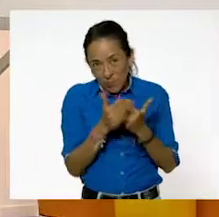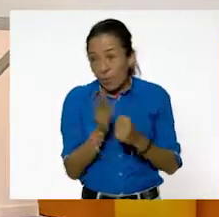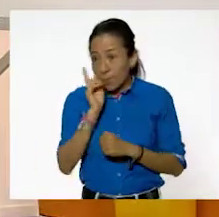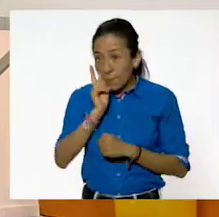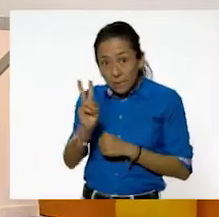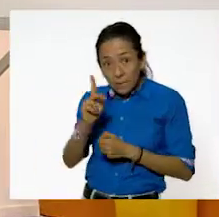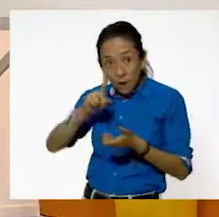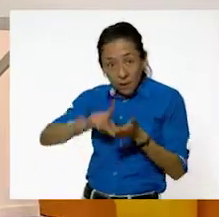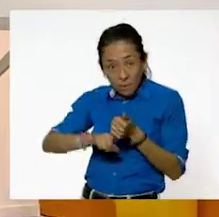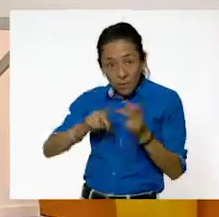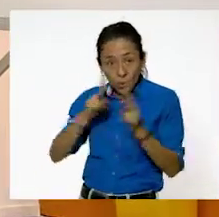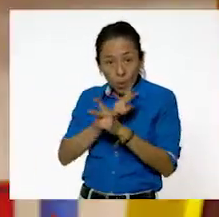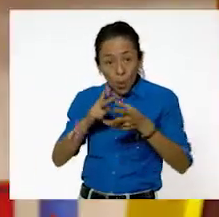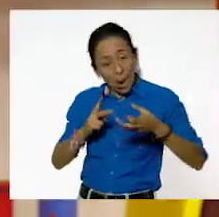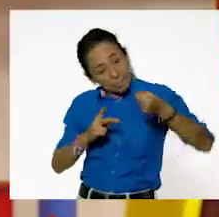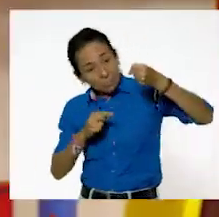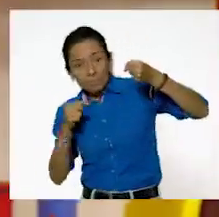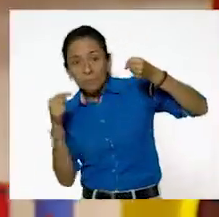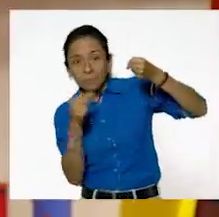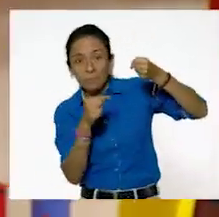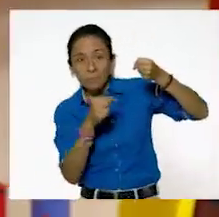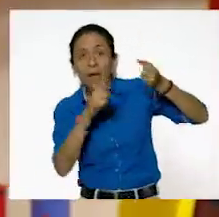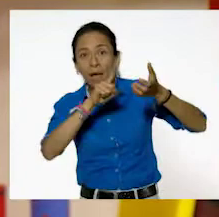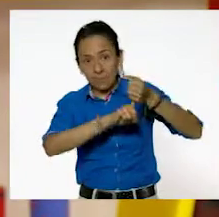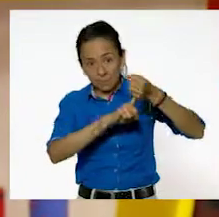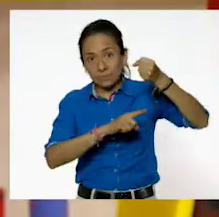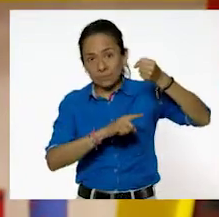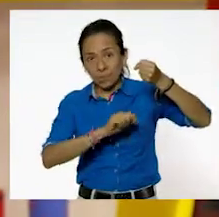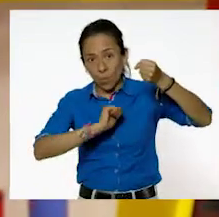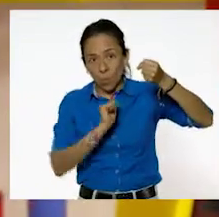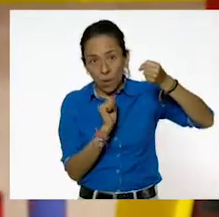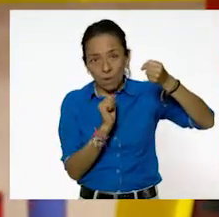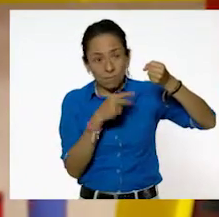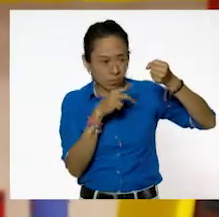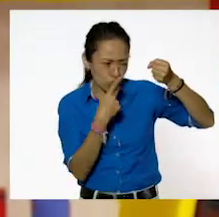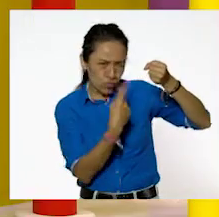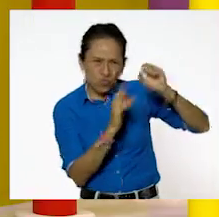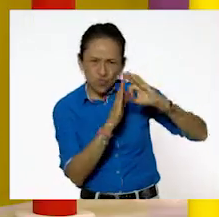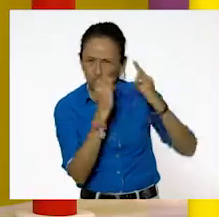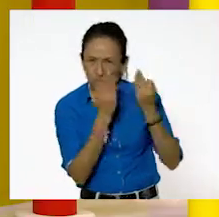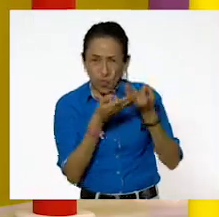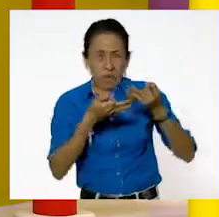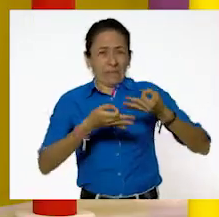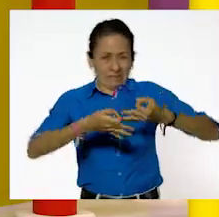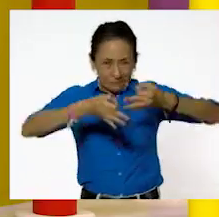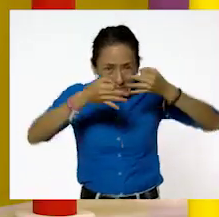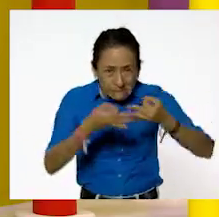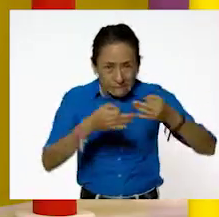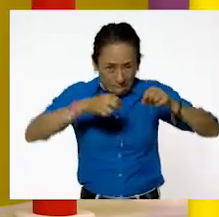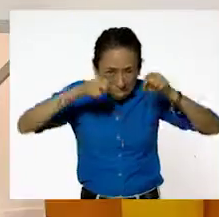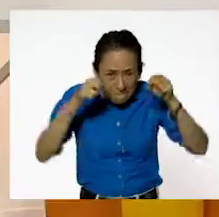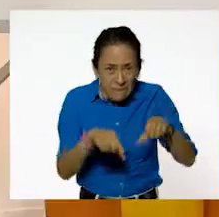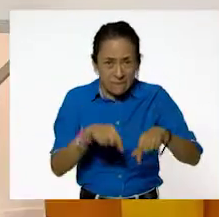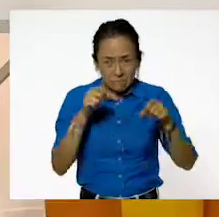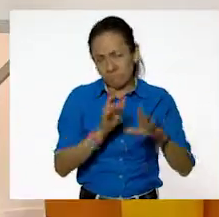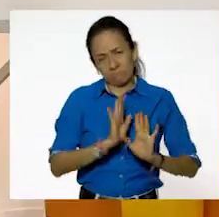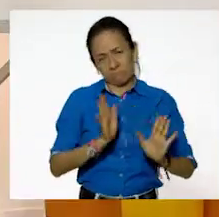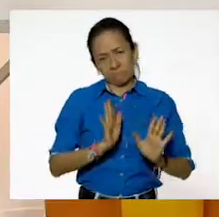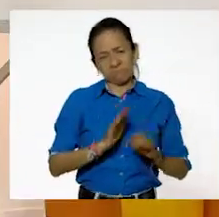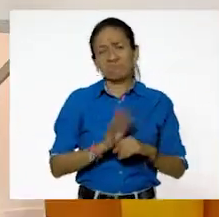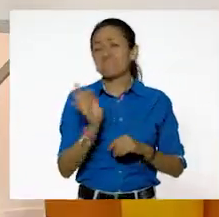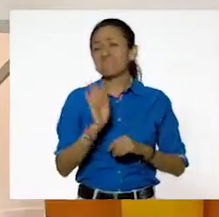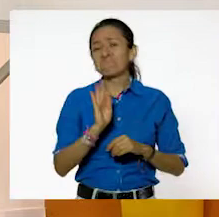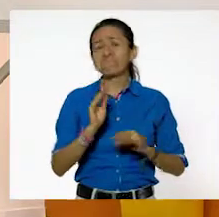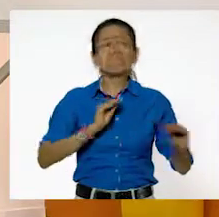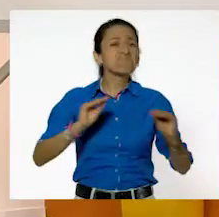tenemos cerrado. Por eso es que no se nos está escapando. Sin embargo, la forma no es definida. No. Podríamos a lo mejor moverlo y